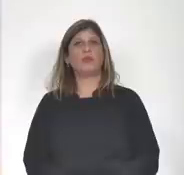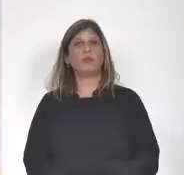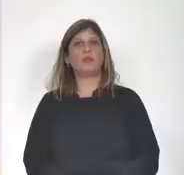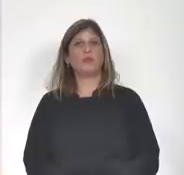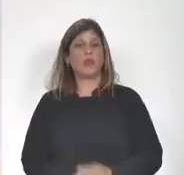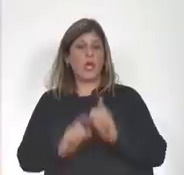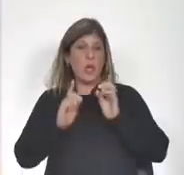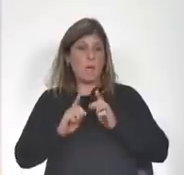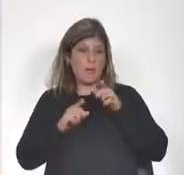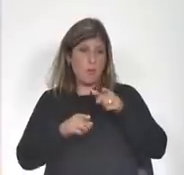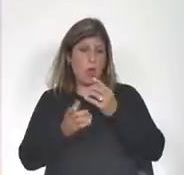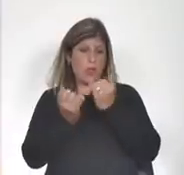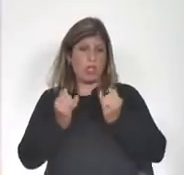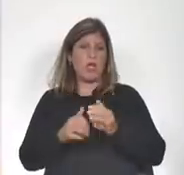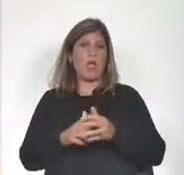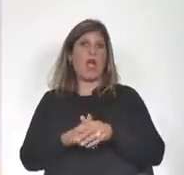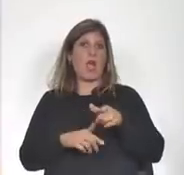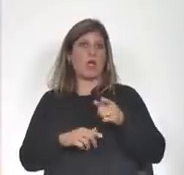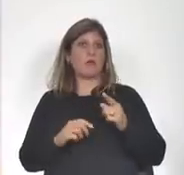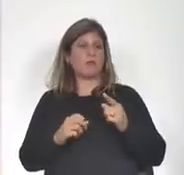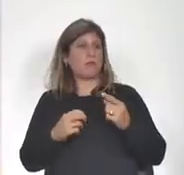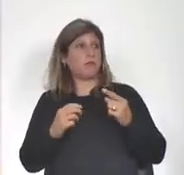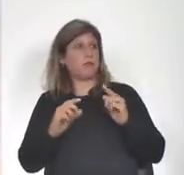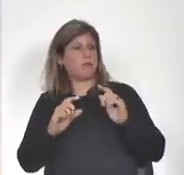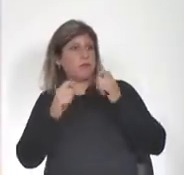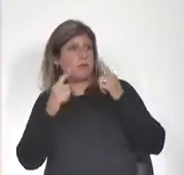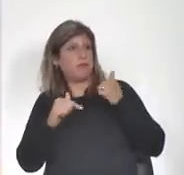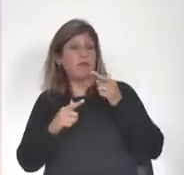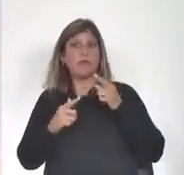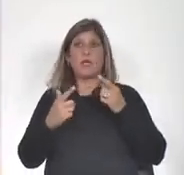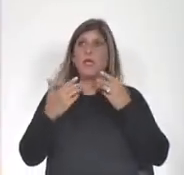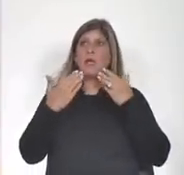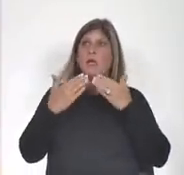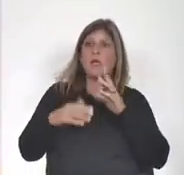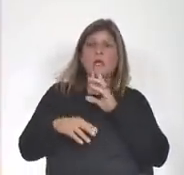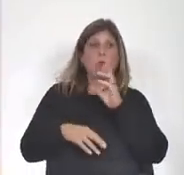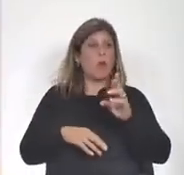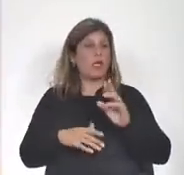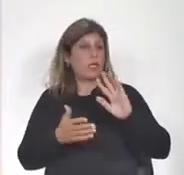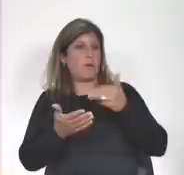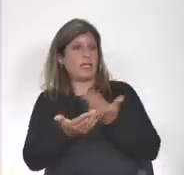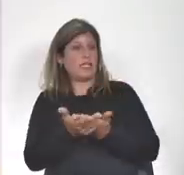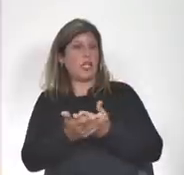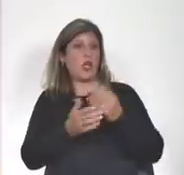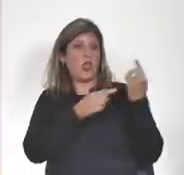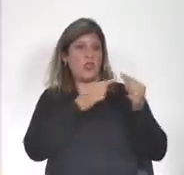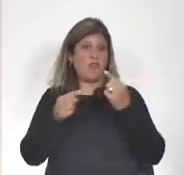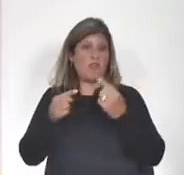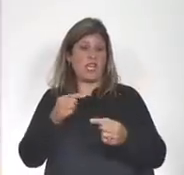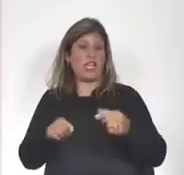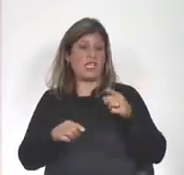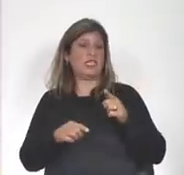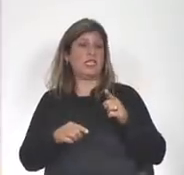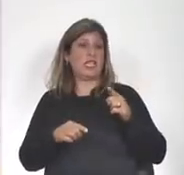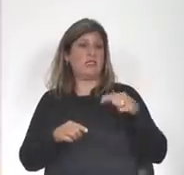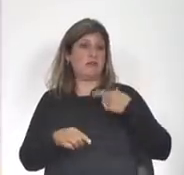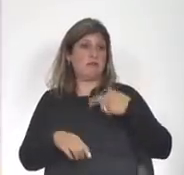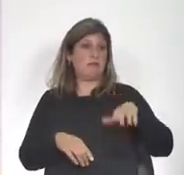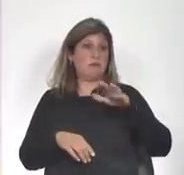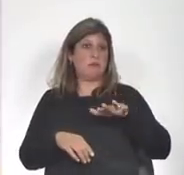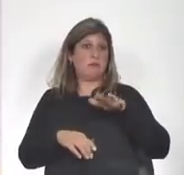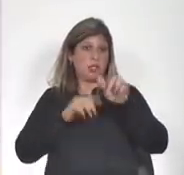el mismo 5 de marzo hubo reacciones respuestas planteos de distintos actores sociales y políticos